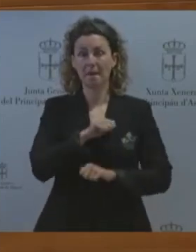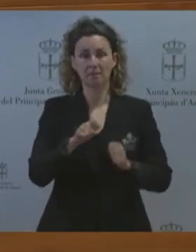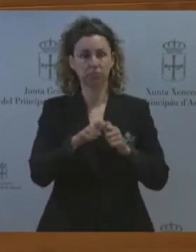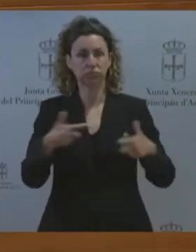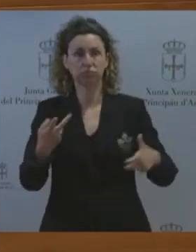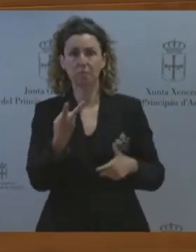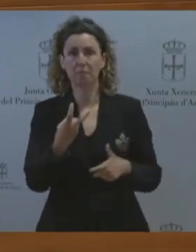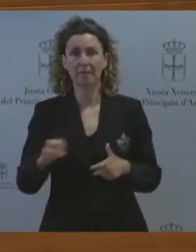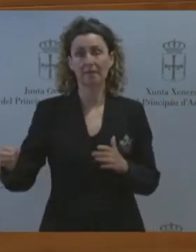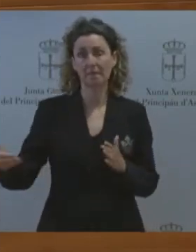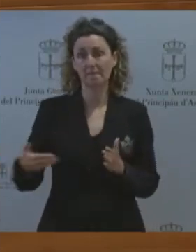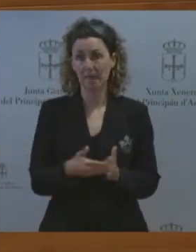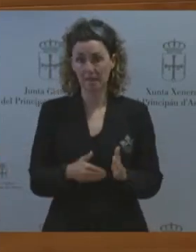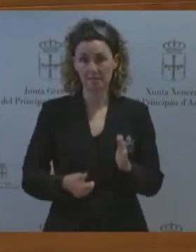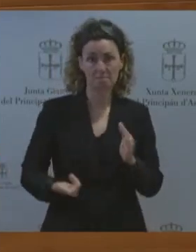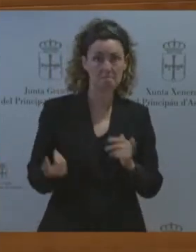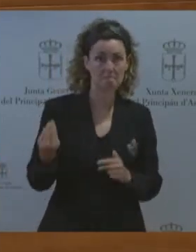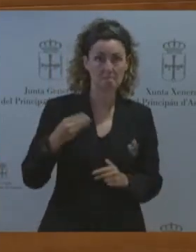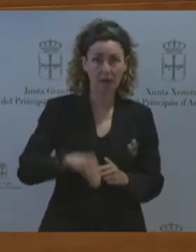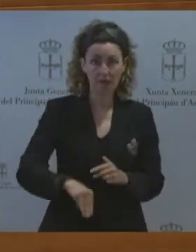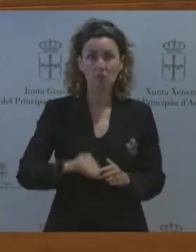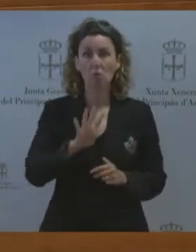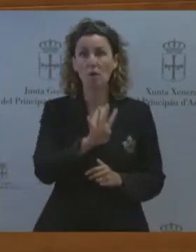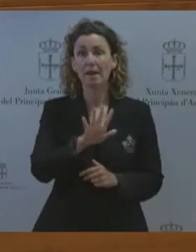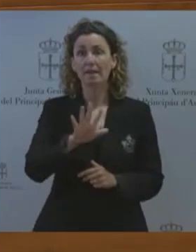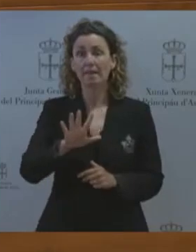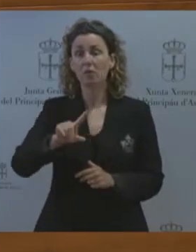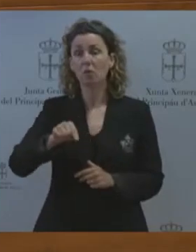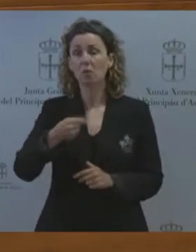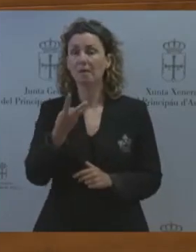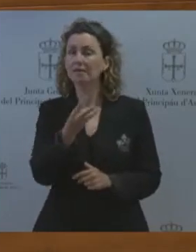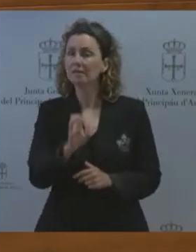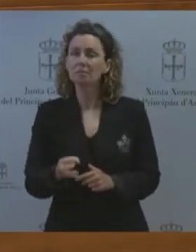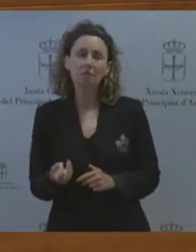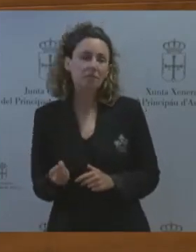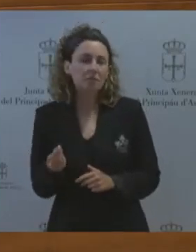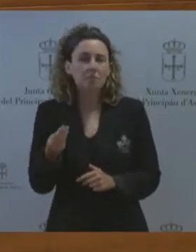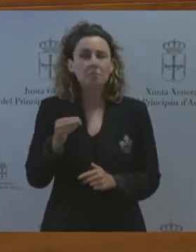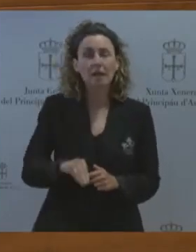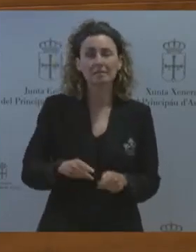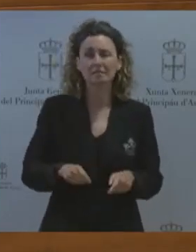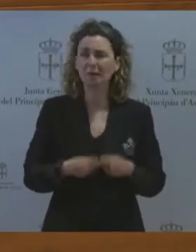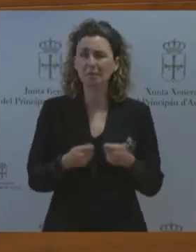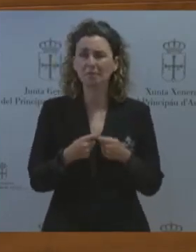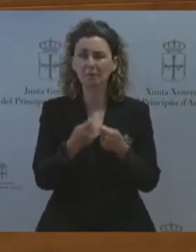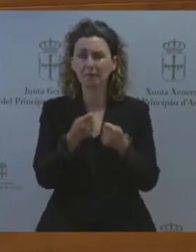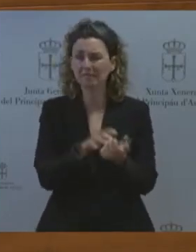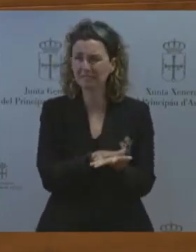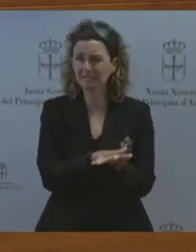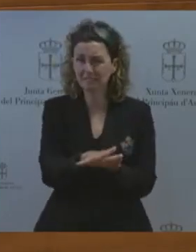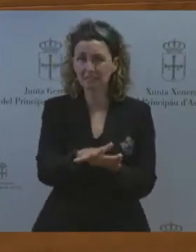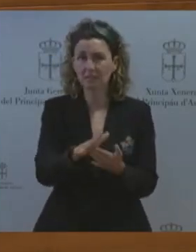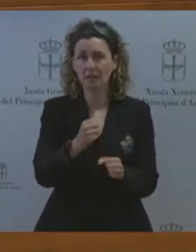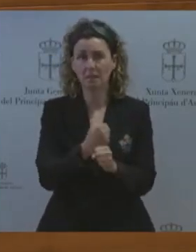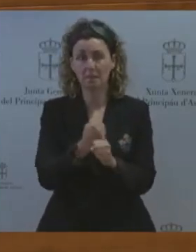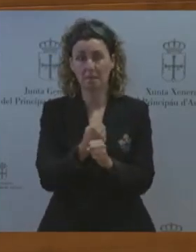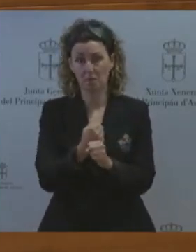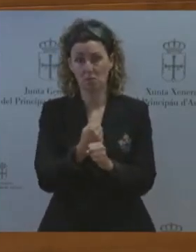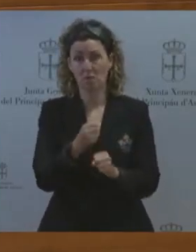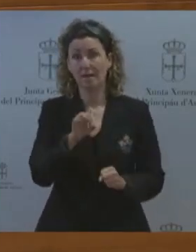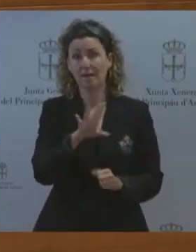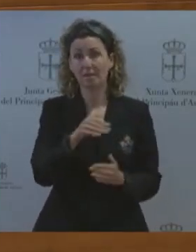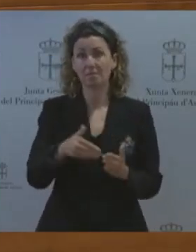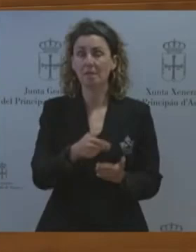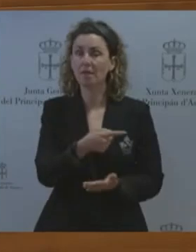del 45,3% y en la que más empleo se destruyó reduciéndose el número de ocupados en 15.100 datos que son muy negativos